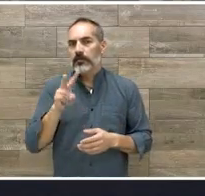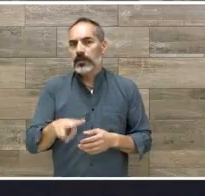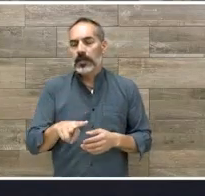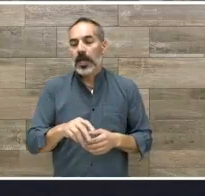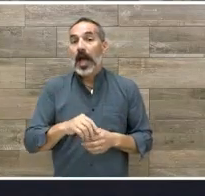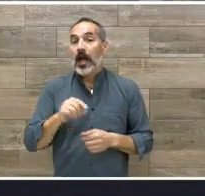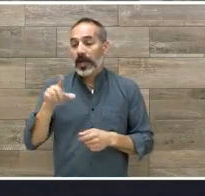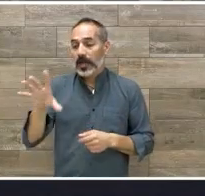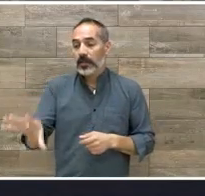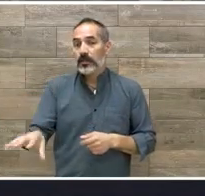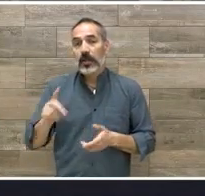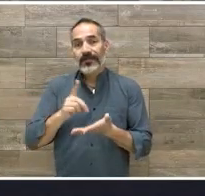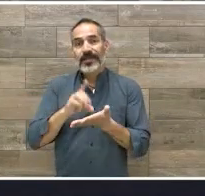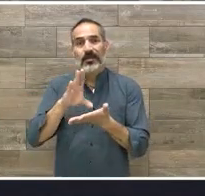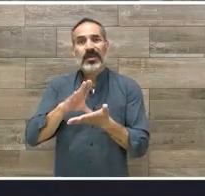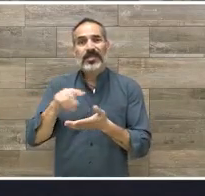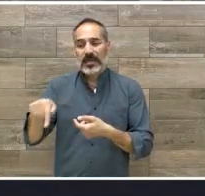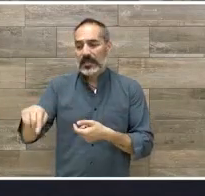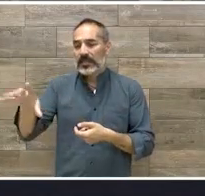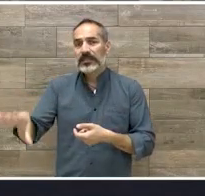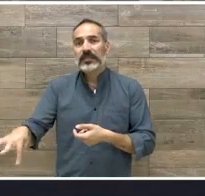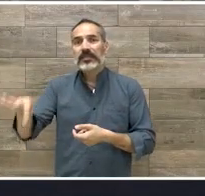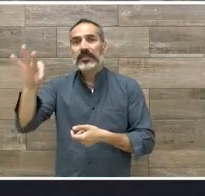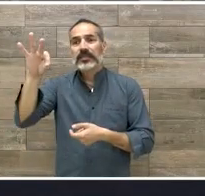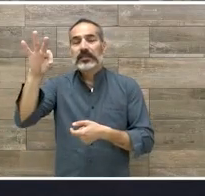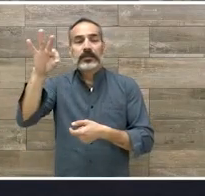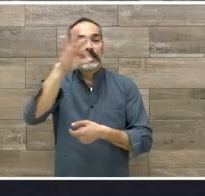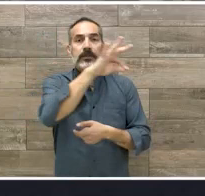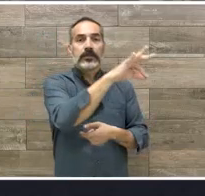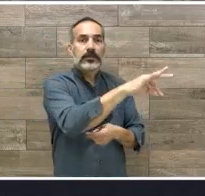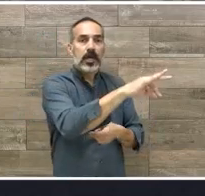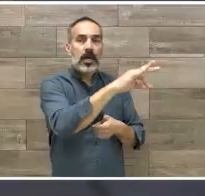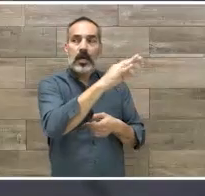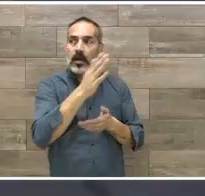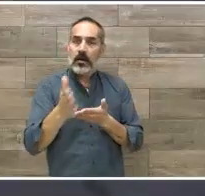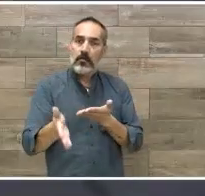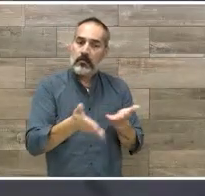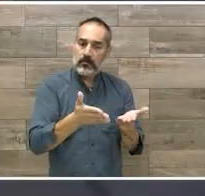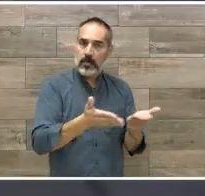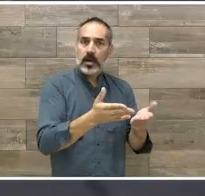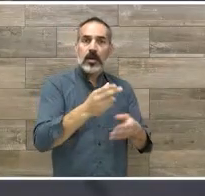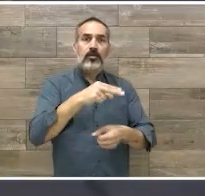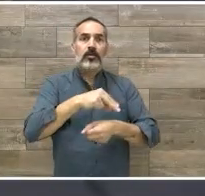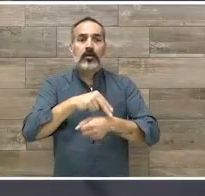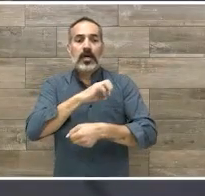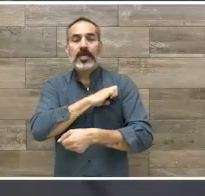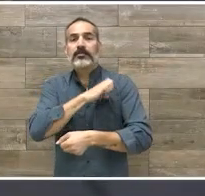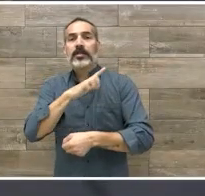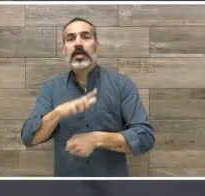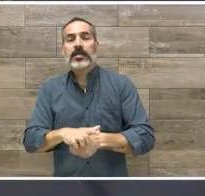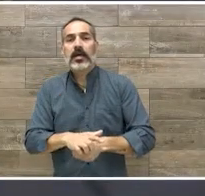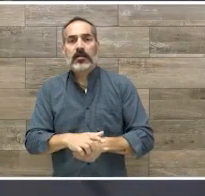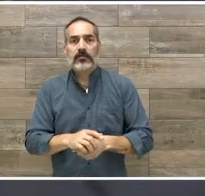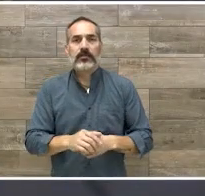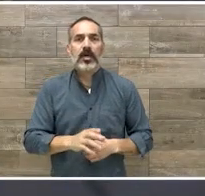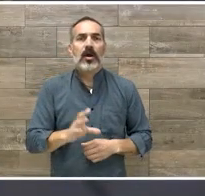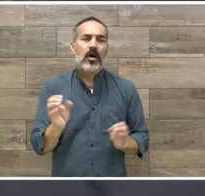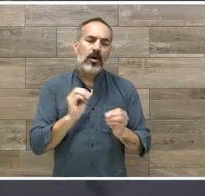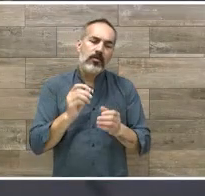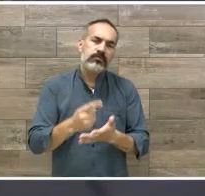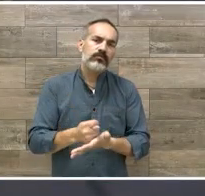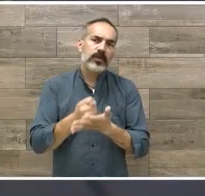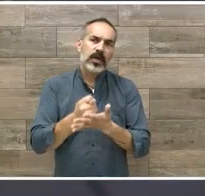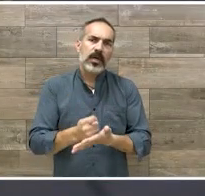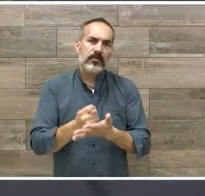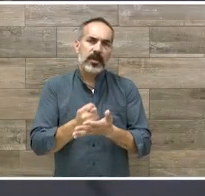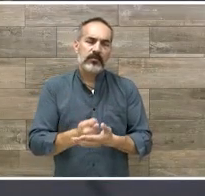canaliza. Por otra parte, también es importante destacar que el primer filtro, pues siempre van